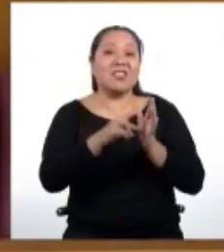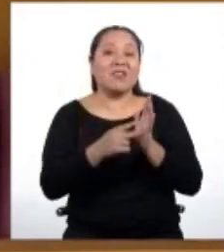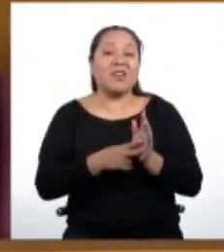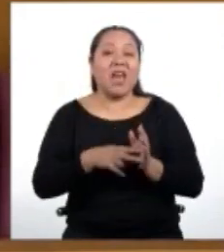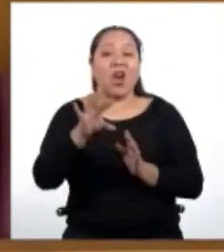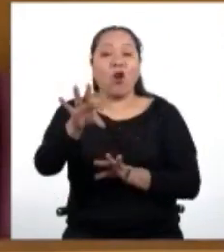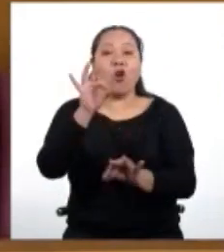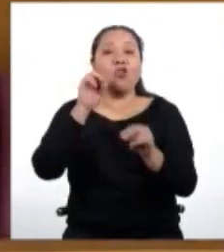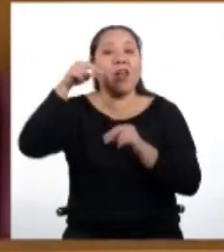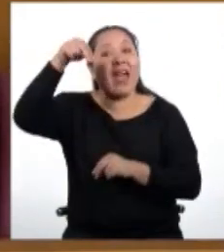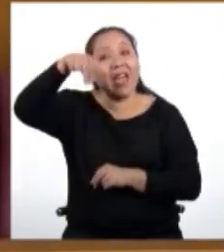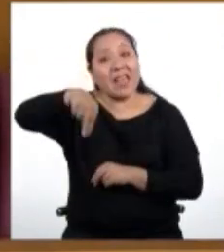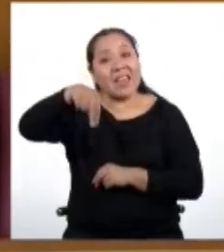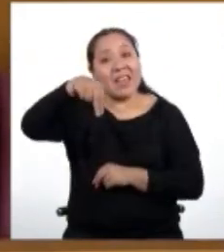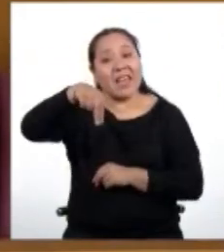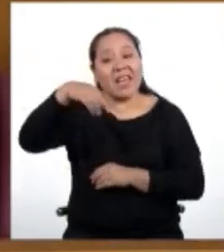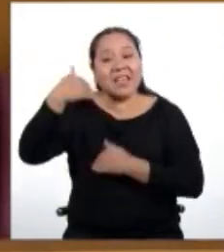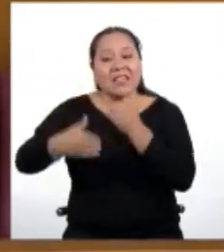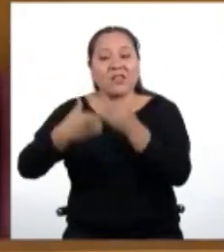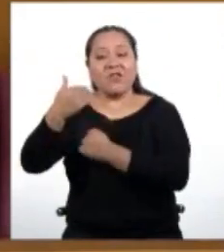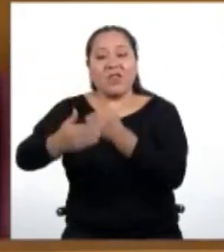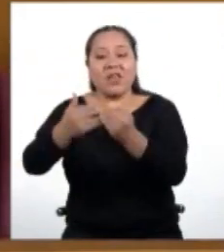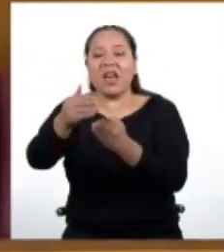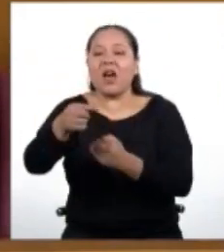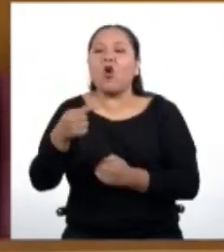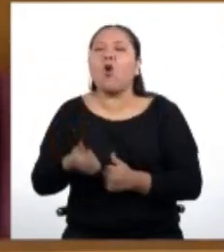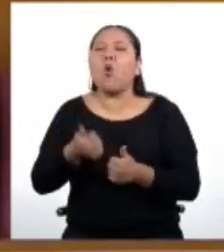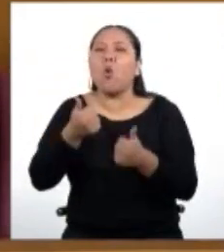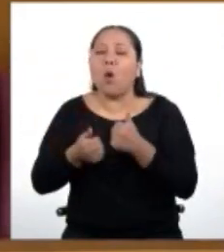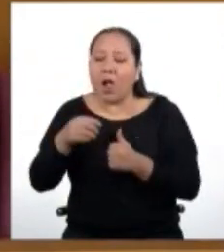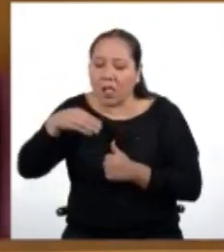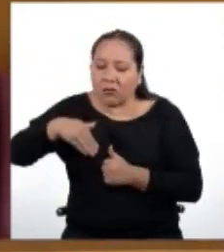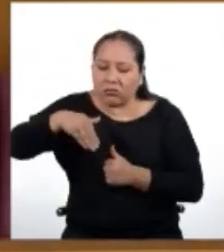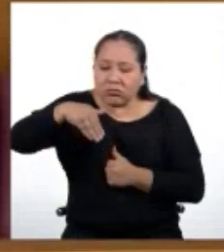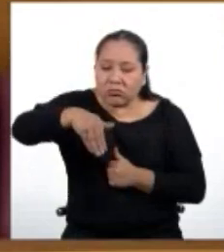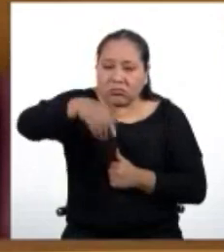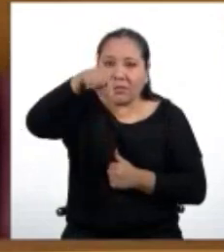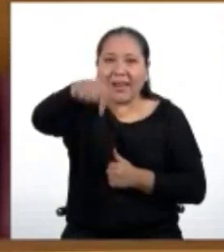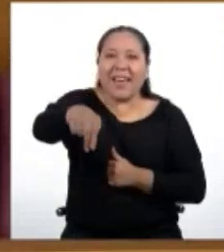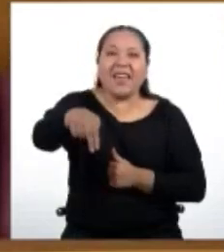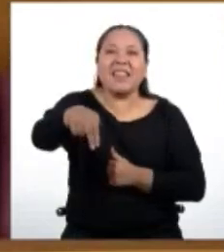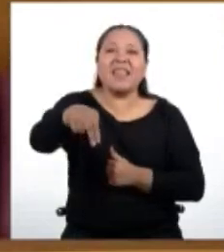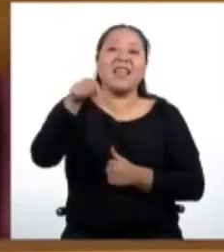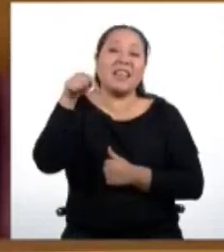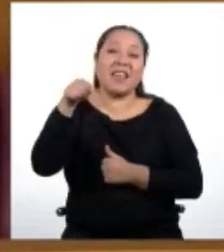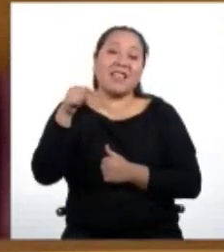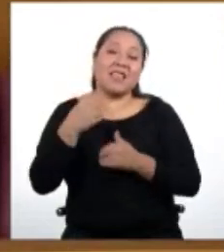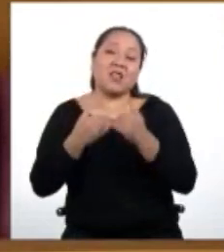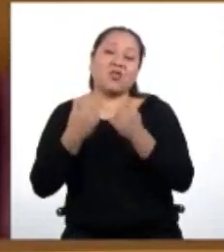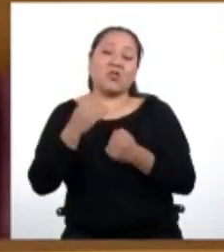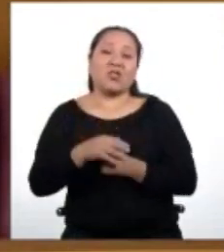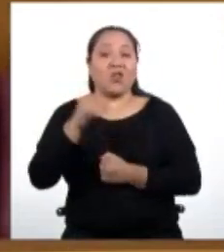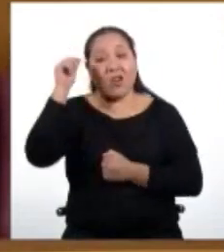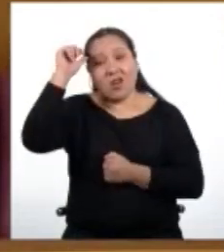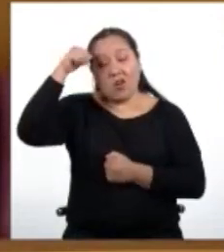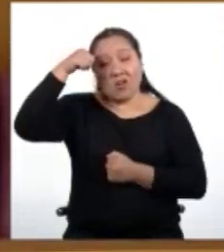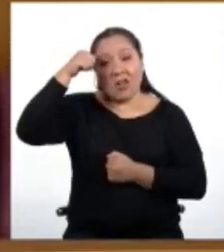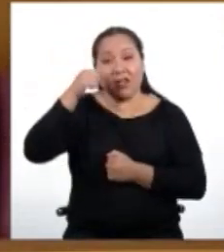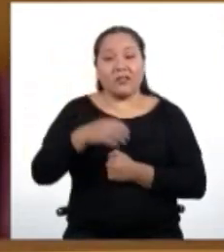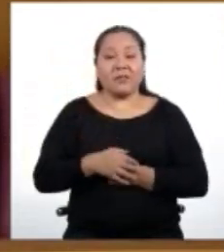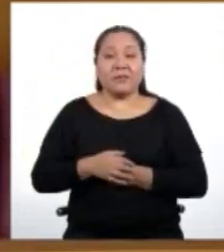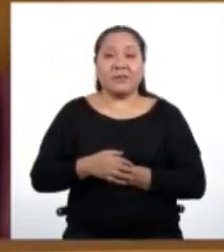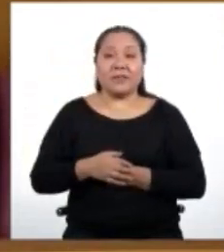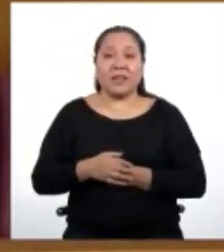sucesión. Es decir, el término que ocupa la posición n en la sucesión. Recordemos que